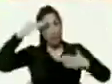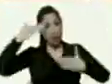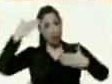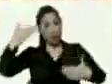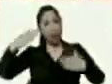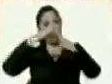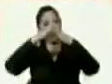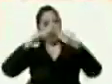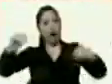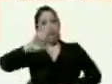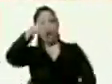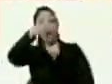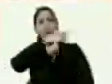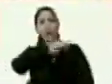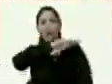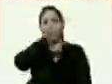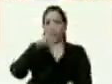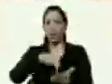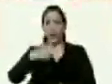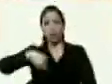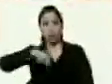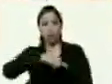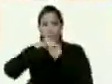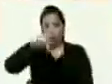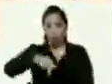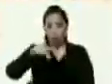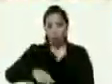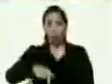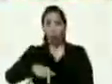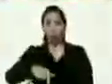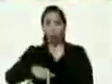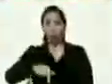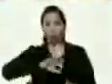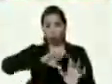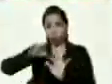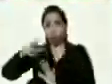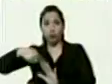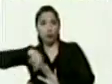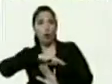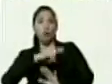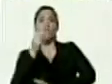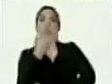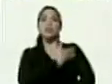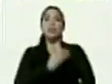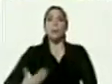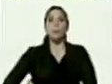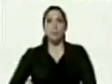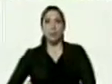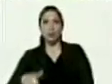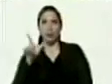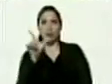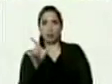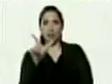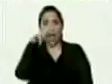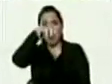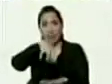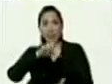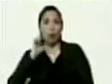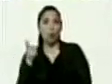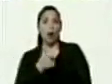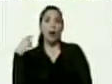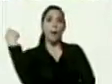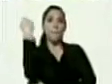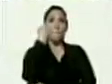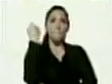dirección nacional nos encontramos como usted dijo con nuestro vicepresidente del partido para los estados Guarico y Apure